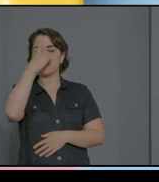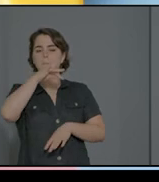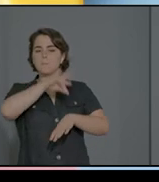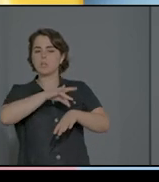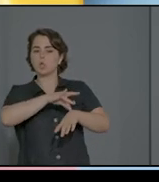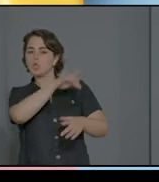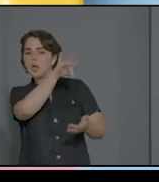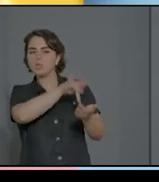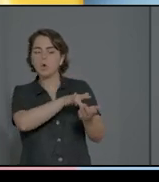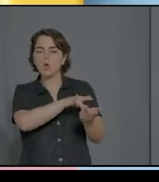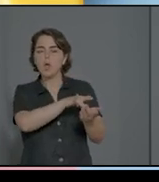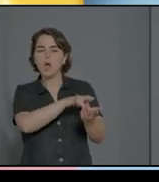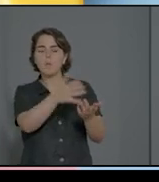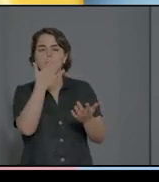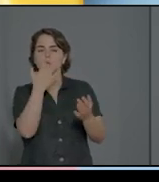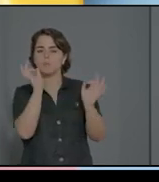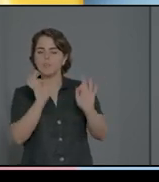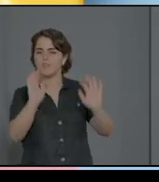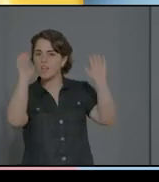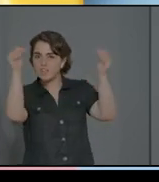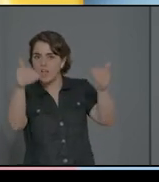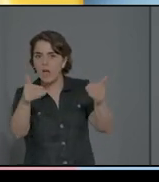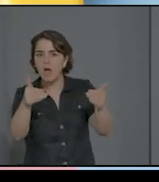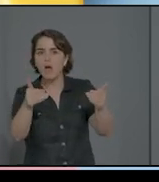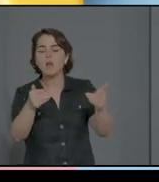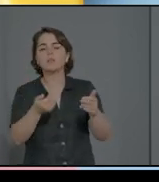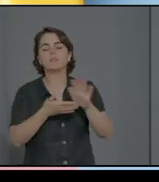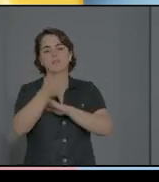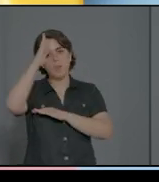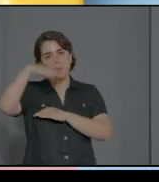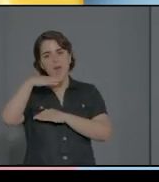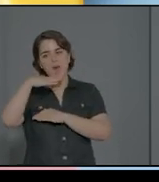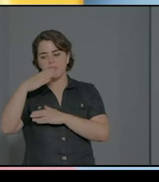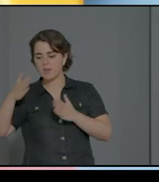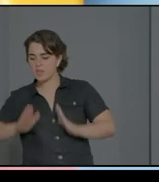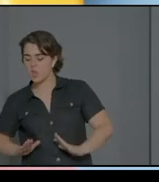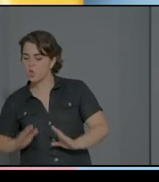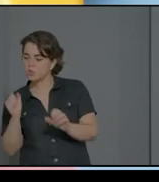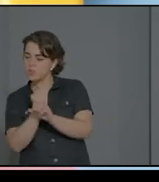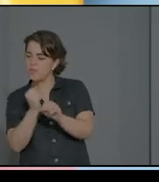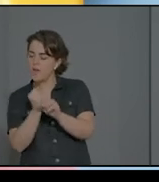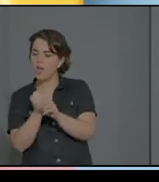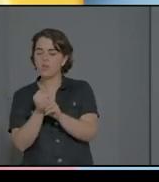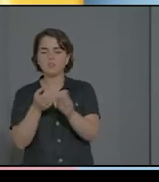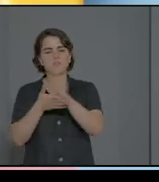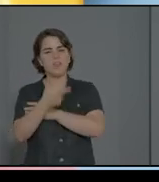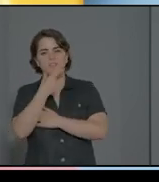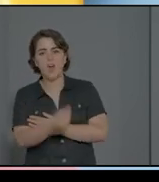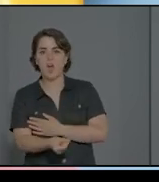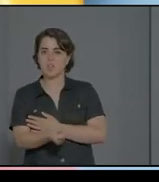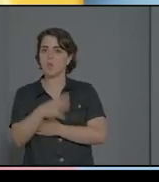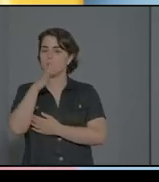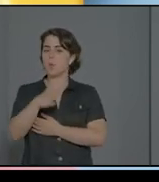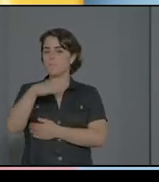trabajar con el padre y con el niño es mucho más fácil porque el padre aprende